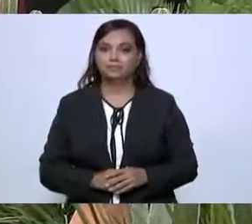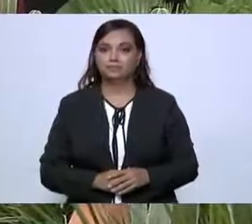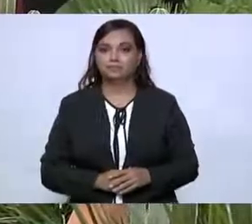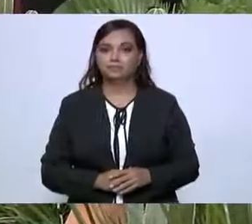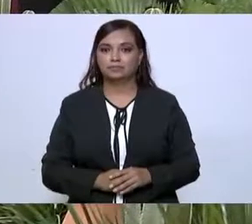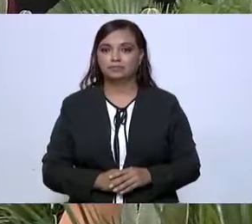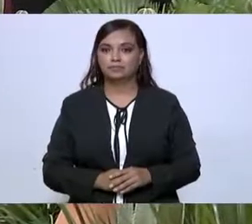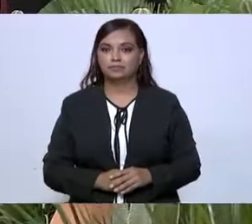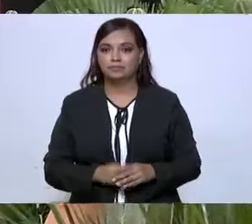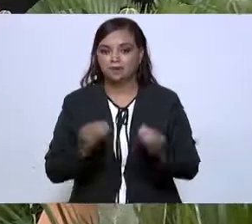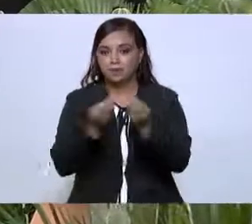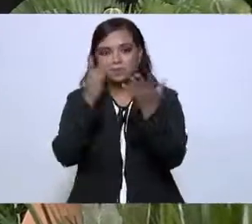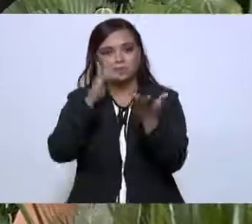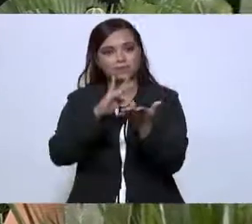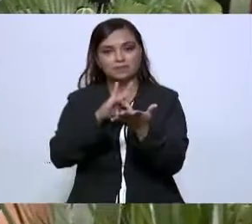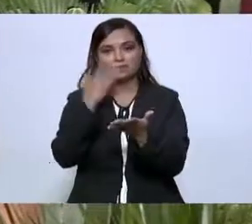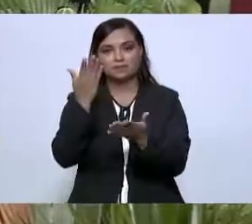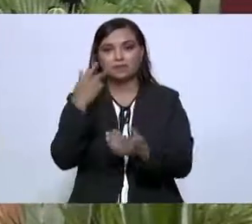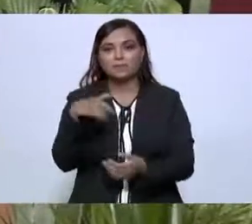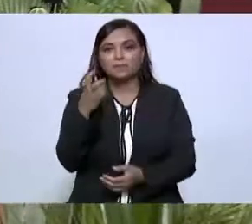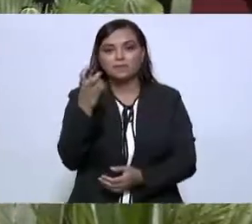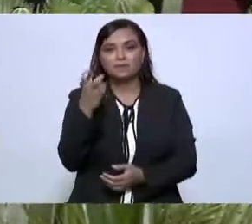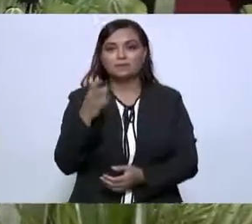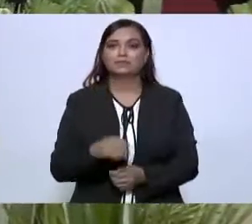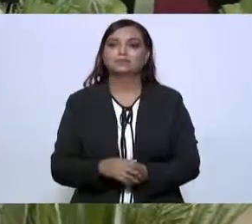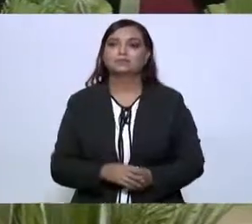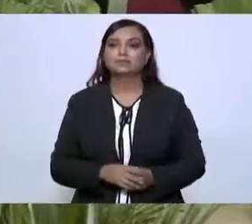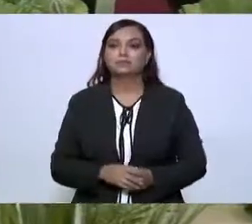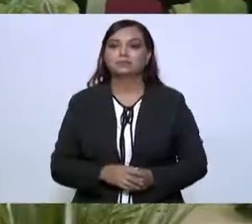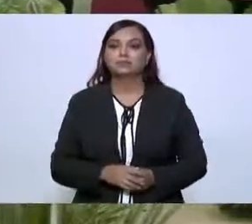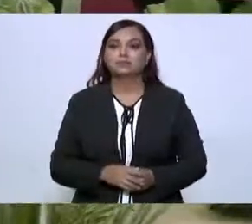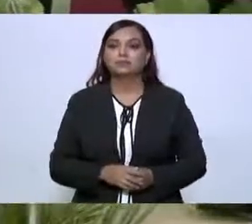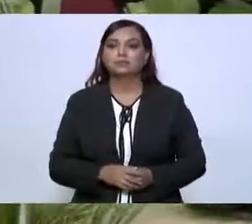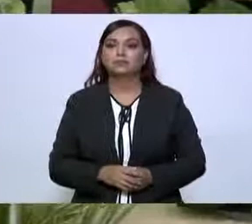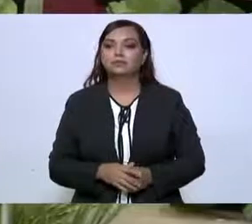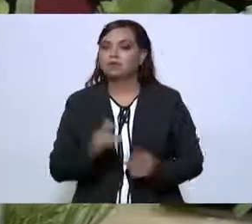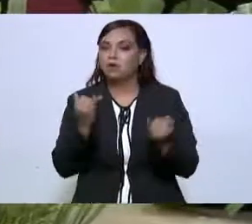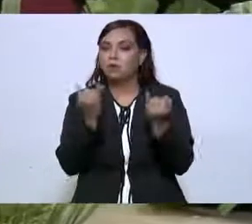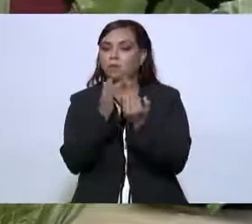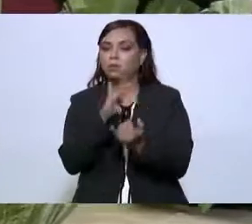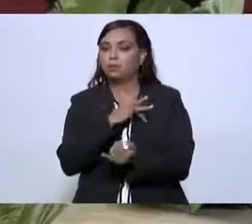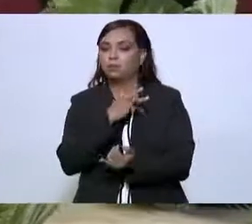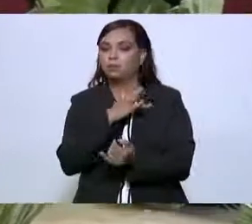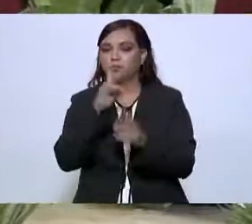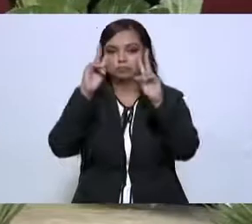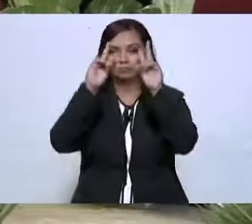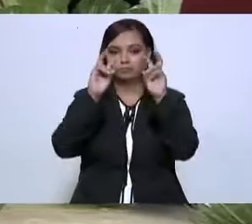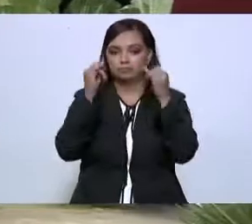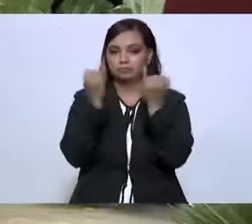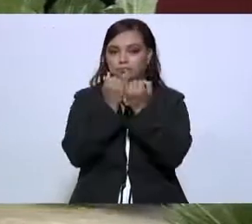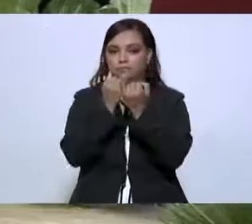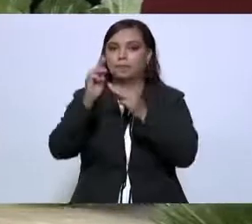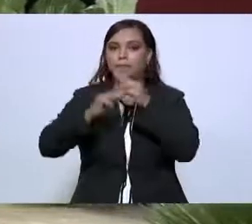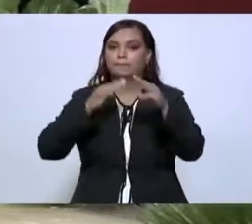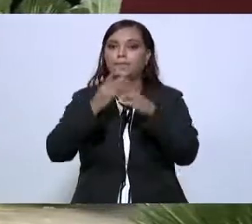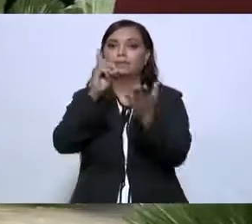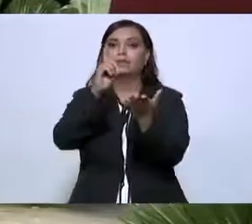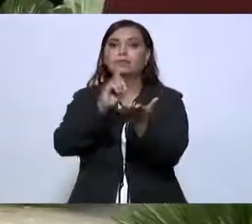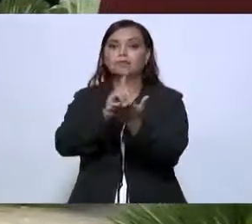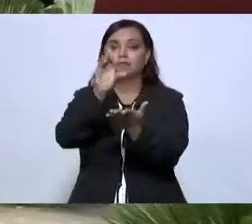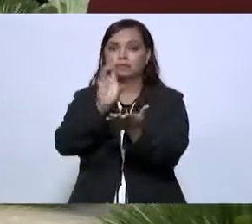Muchas, muchas gracias por ello. Adelante. En este mismo sentido, en materia de